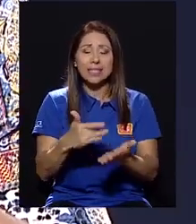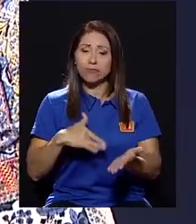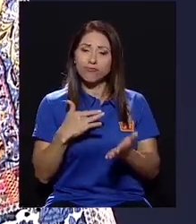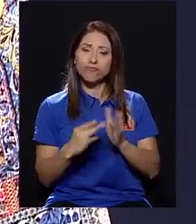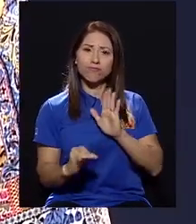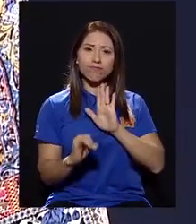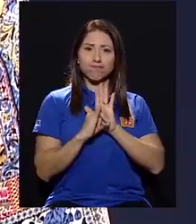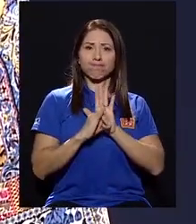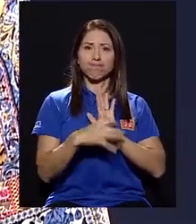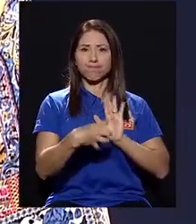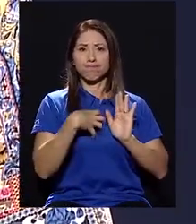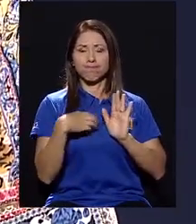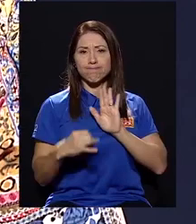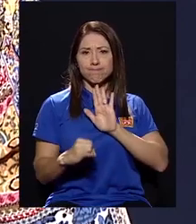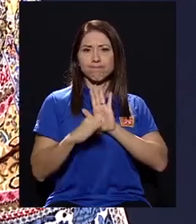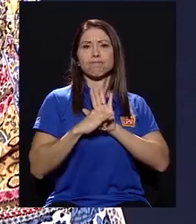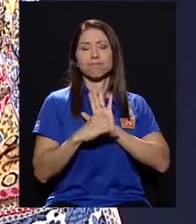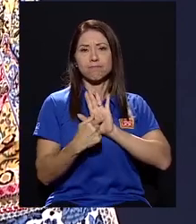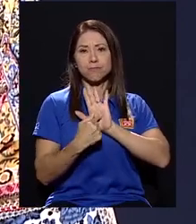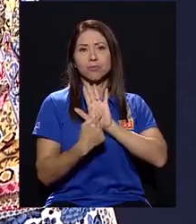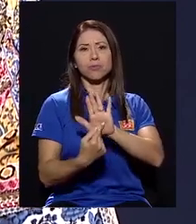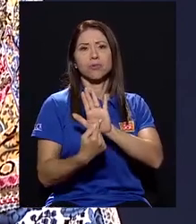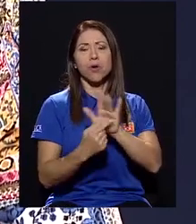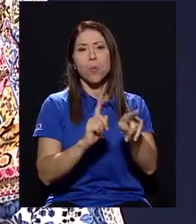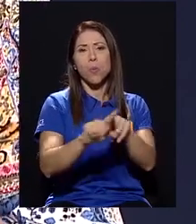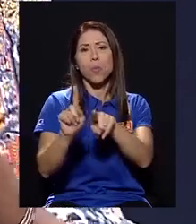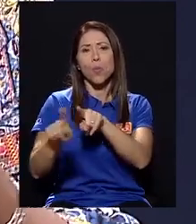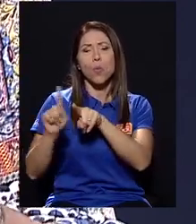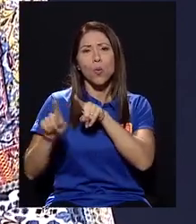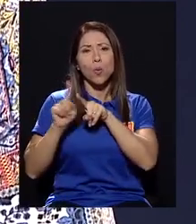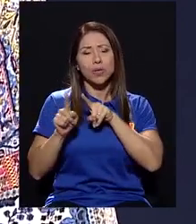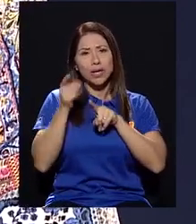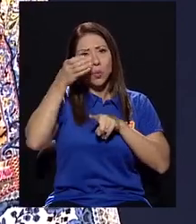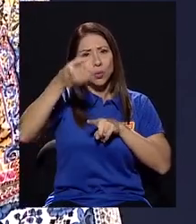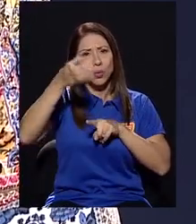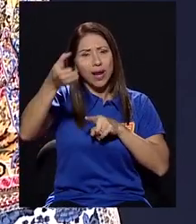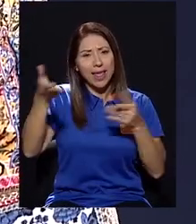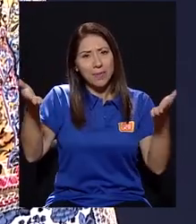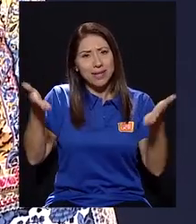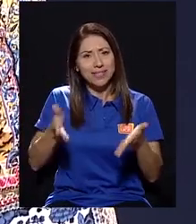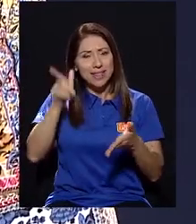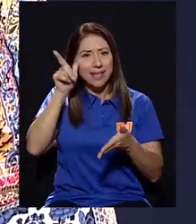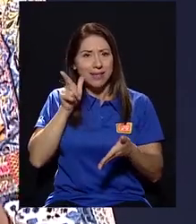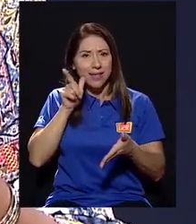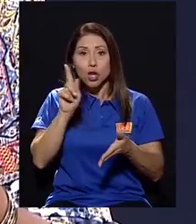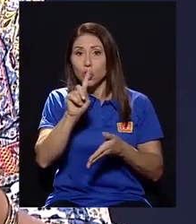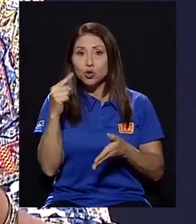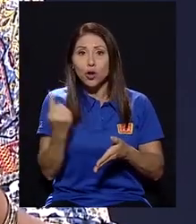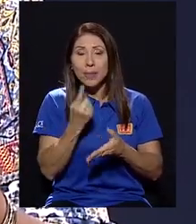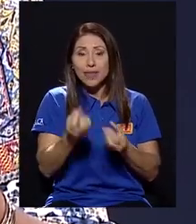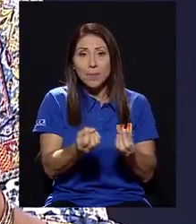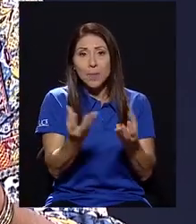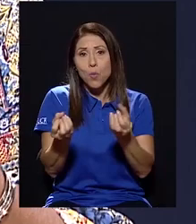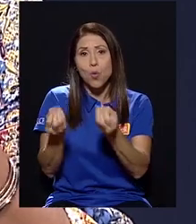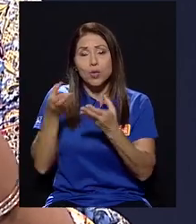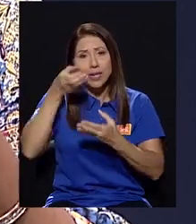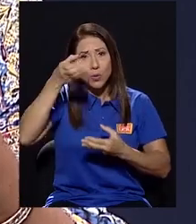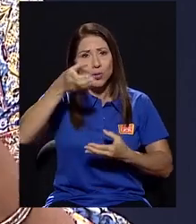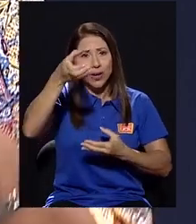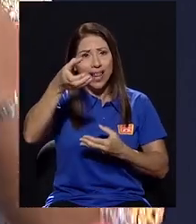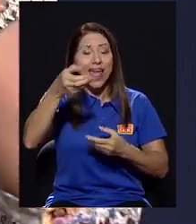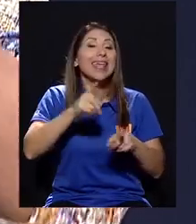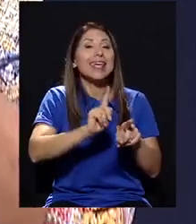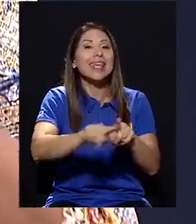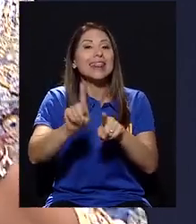identitarias, que reflejan esa multiculturalidad presente en la provincia, y no solo multiculturalidad,